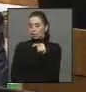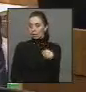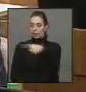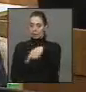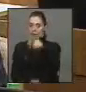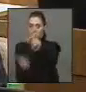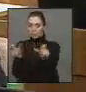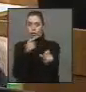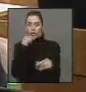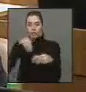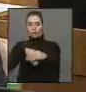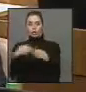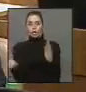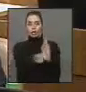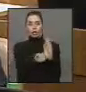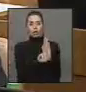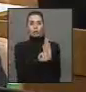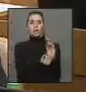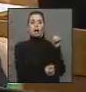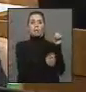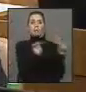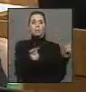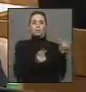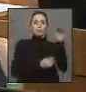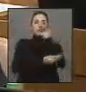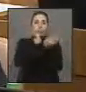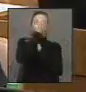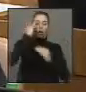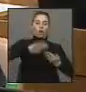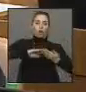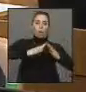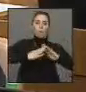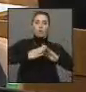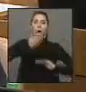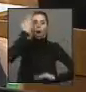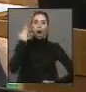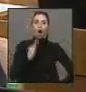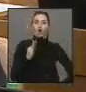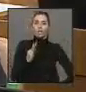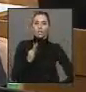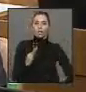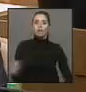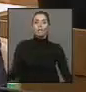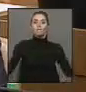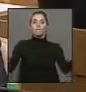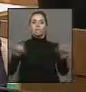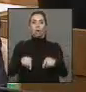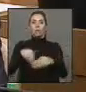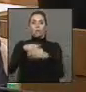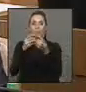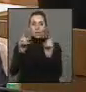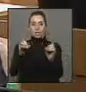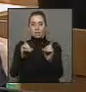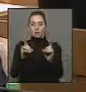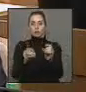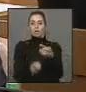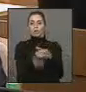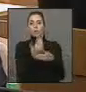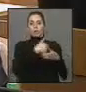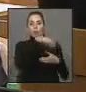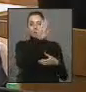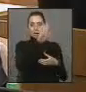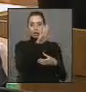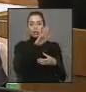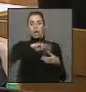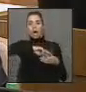votar en contra justamente de nuestro pueblo originario, que repito, desde que se restauró la democracia han sido los sectores políticos de la nueva mayoría